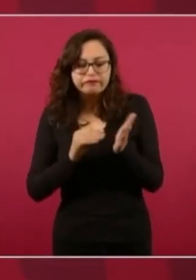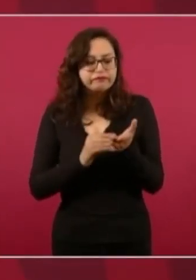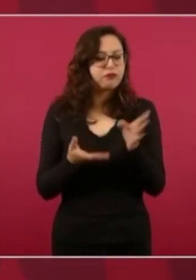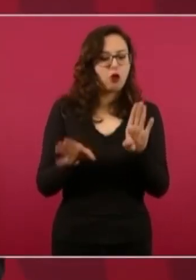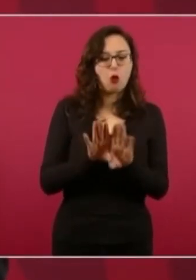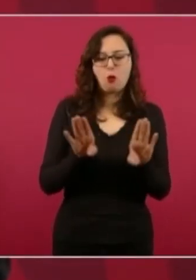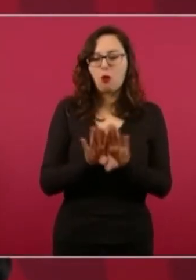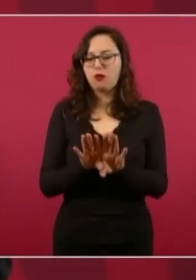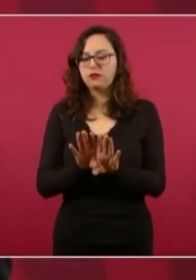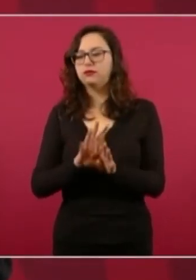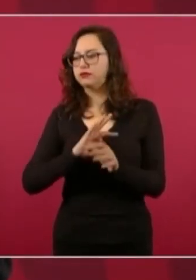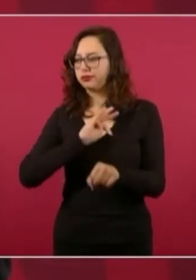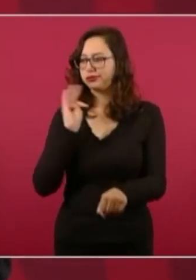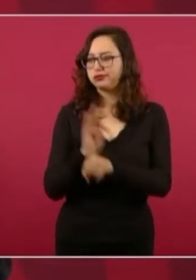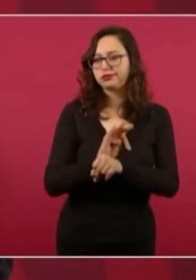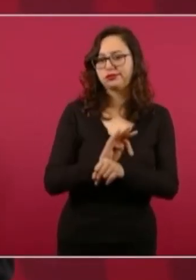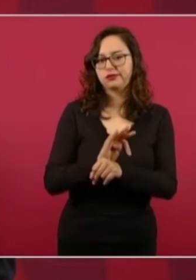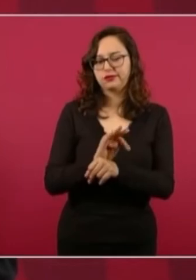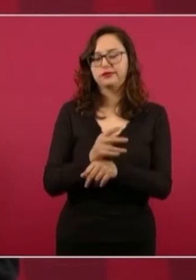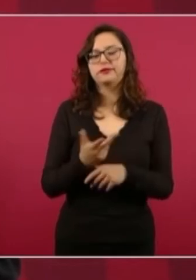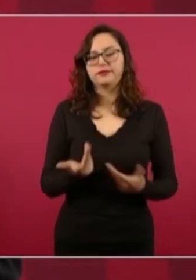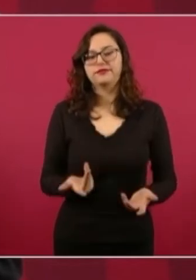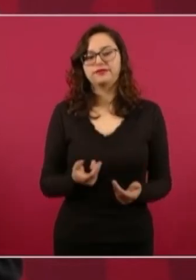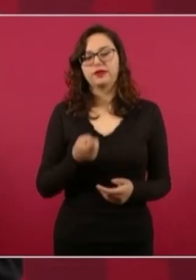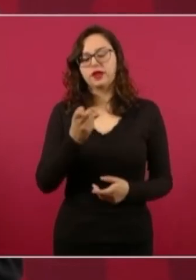en su momento lo vamos a plantear.